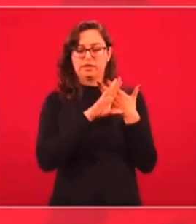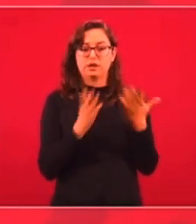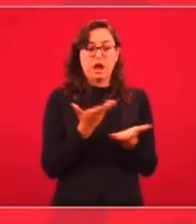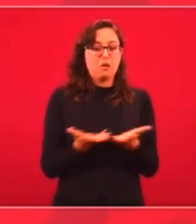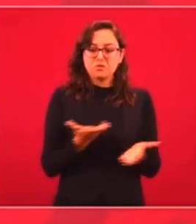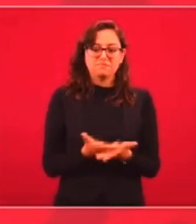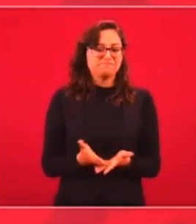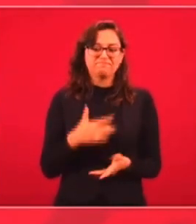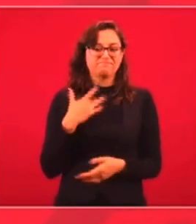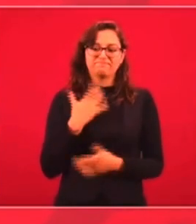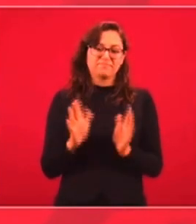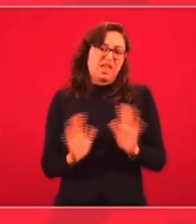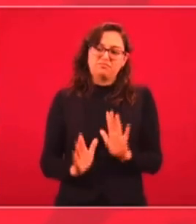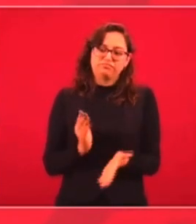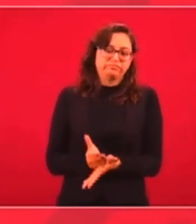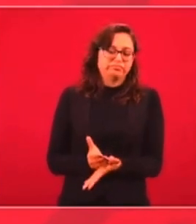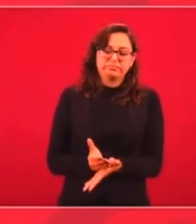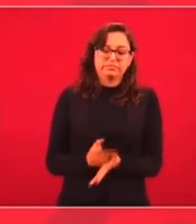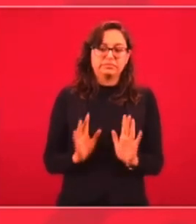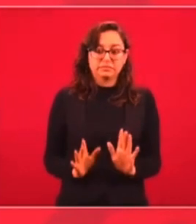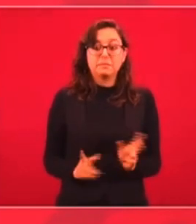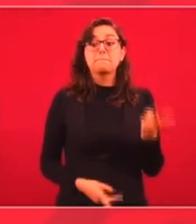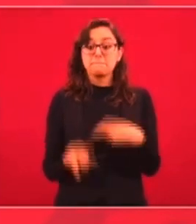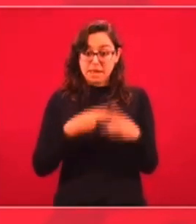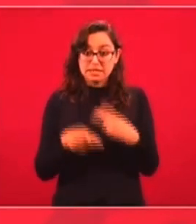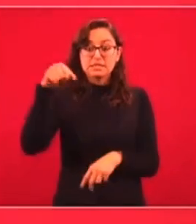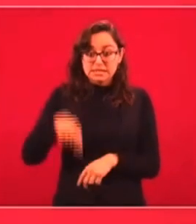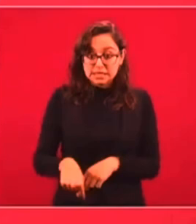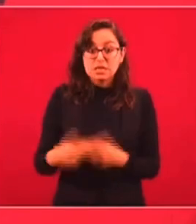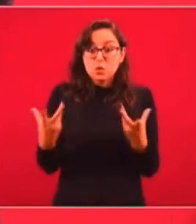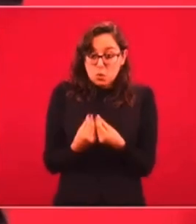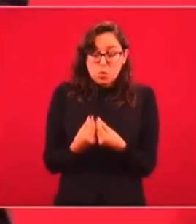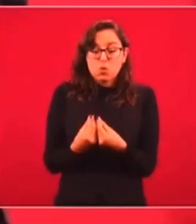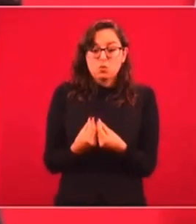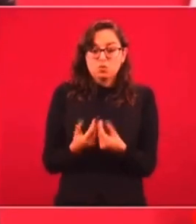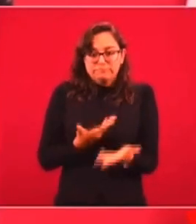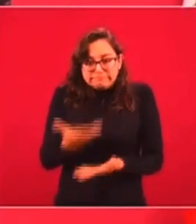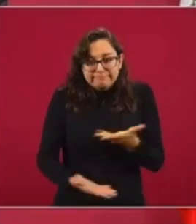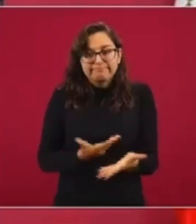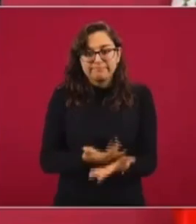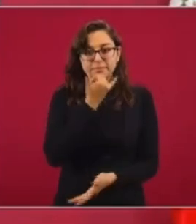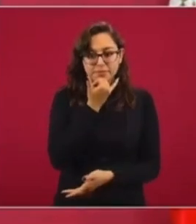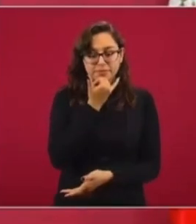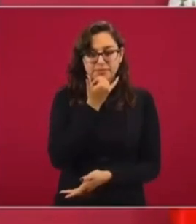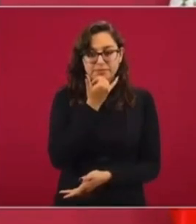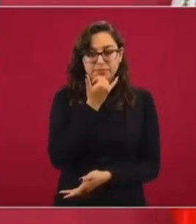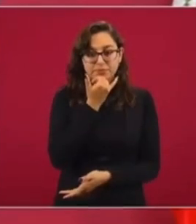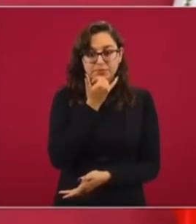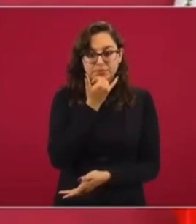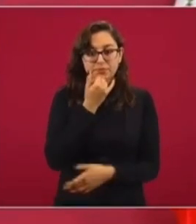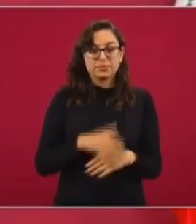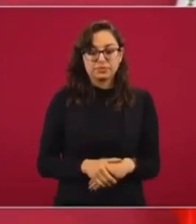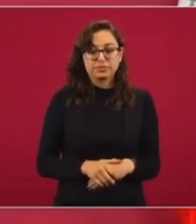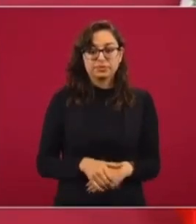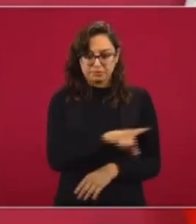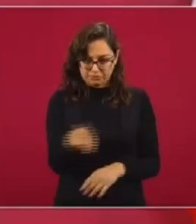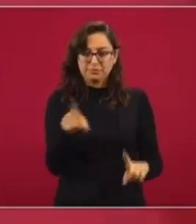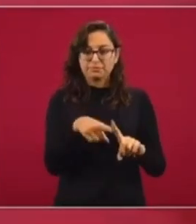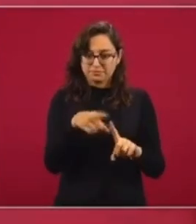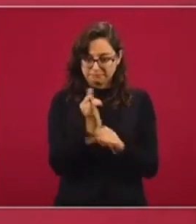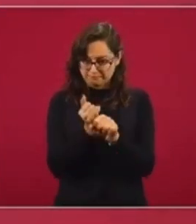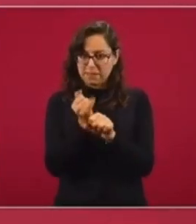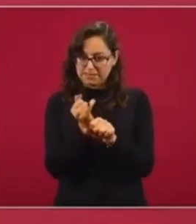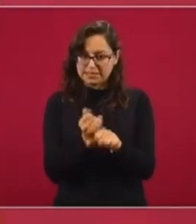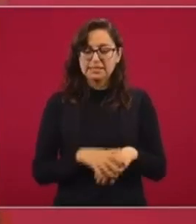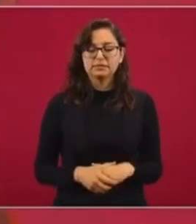que ya no están aportando. Y han venido aquí a ofrecerme disculpas. Ah, no, eso se dejo de tarea a